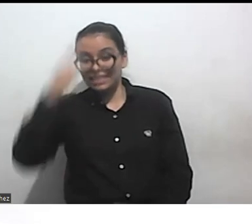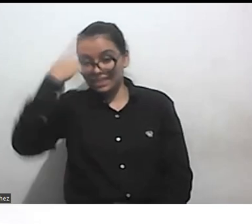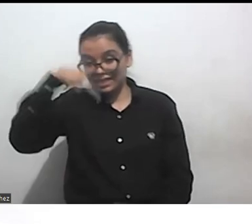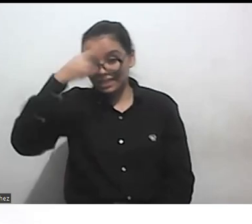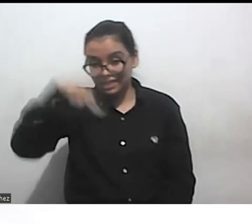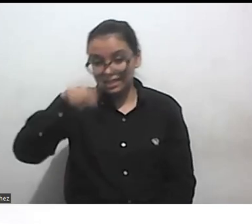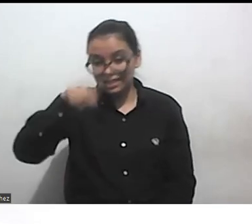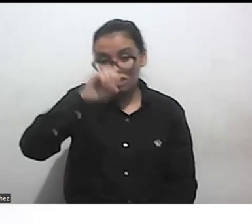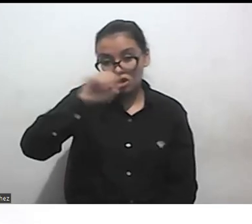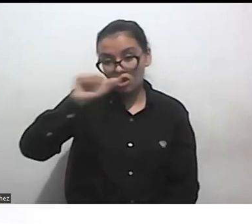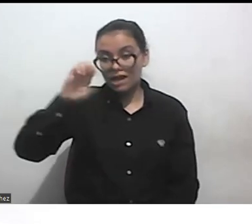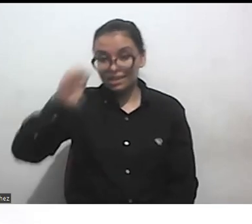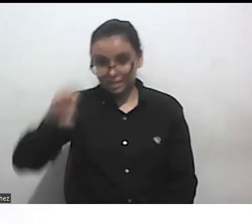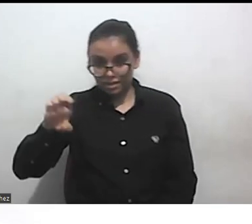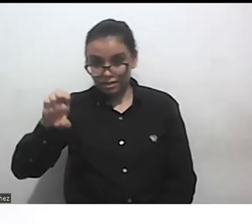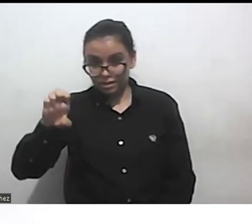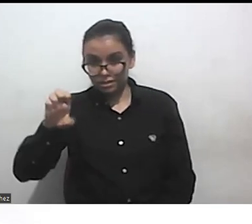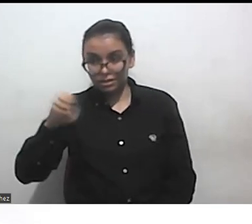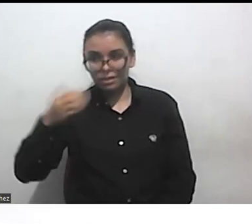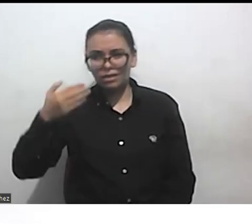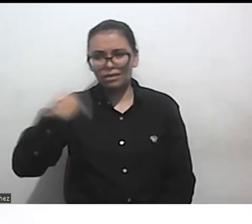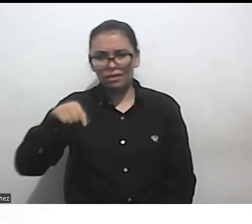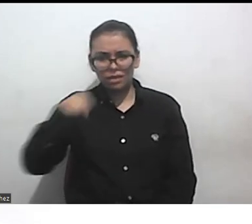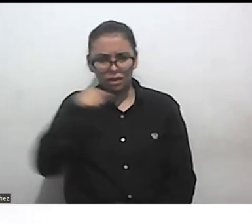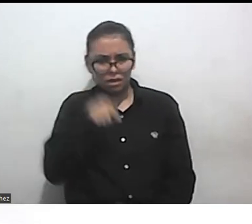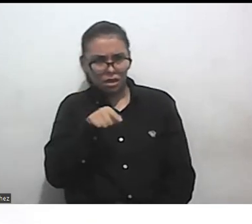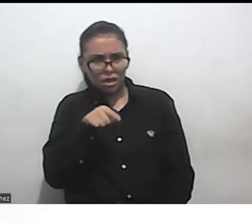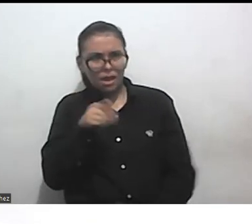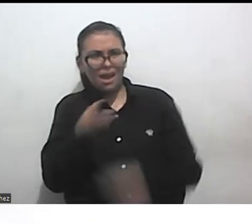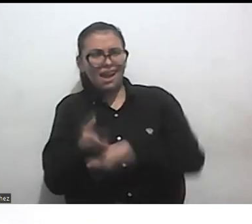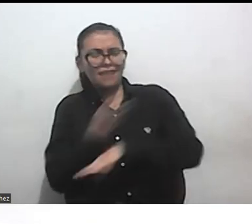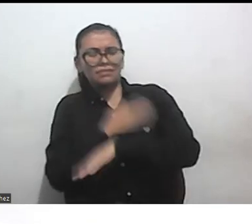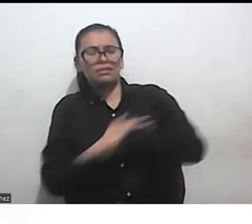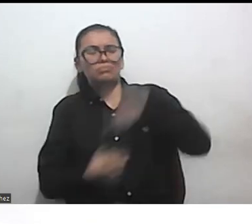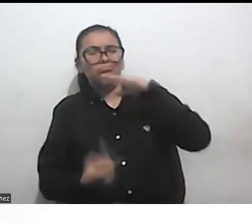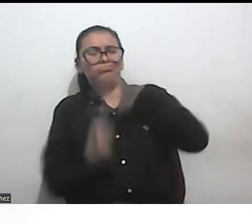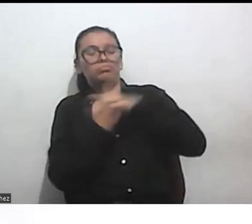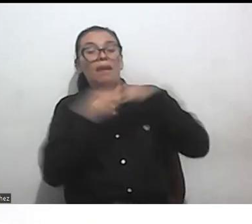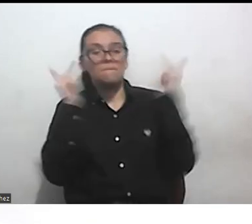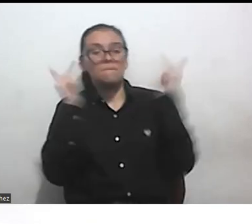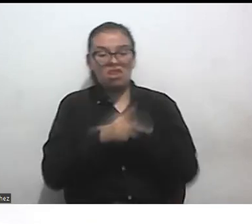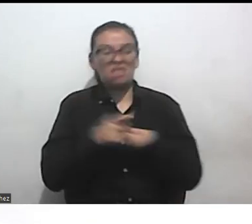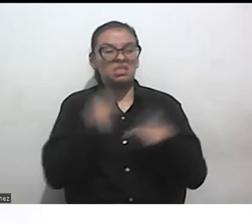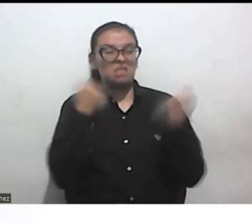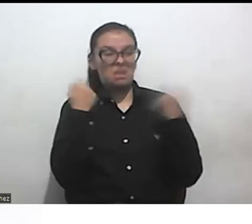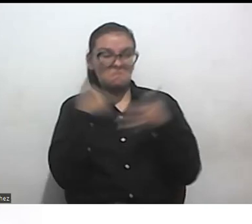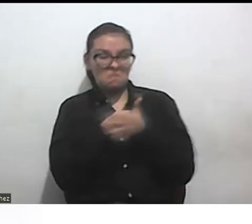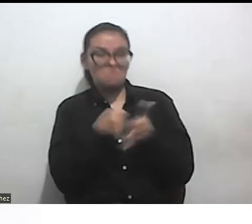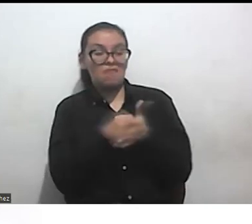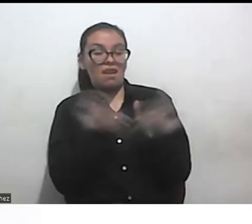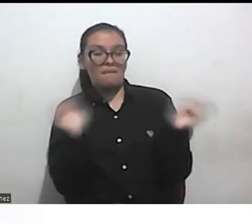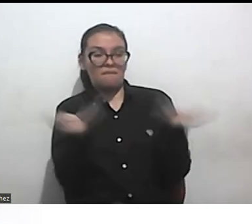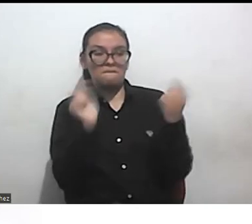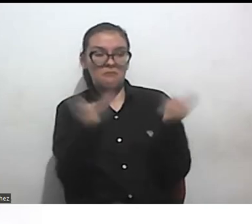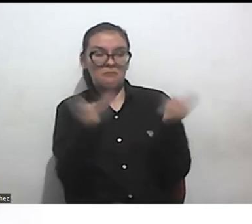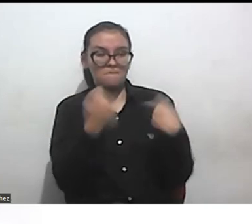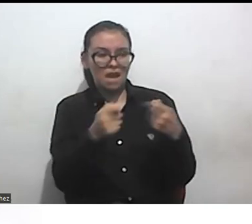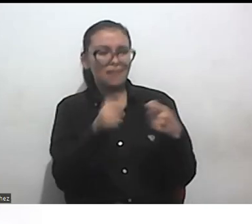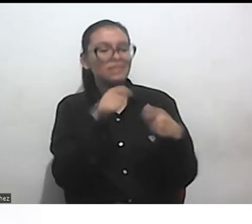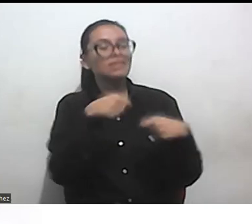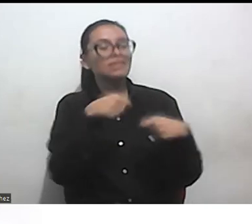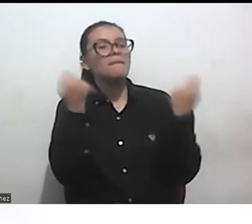personas que perpetraron esas violencias y que motivaron esa precarización